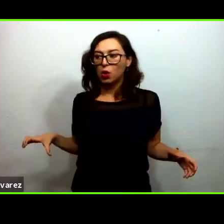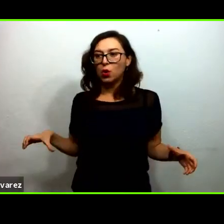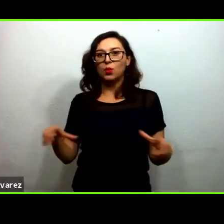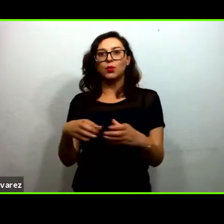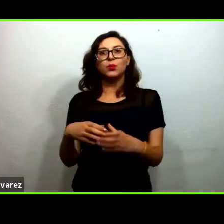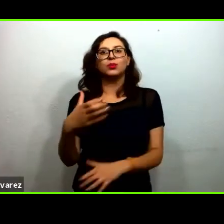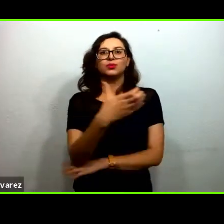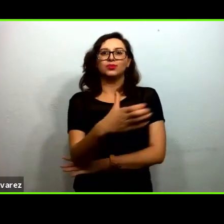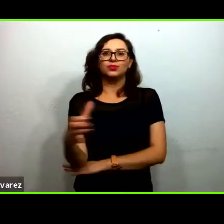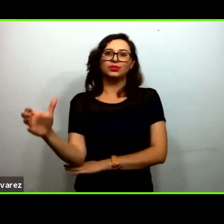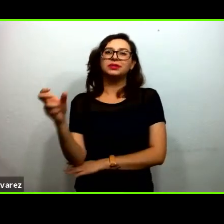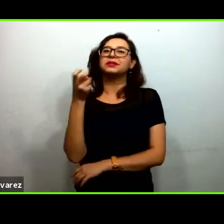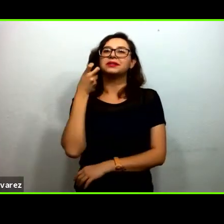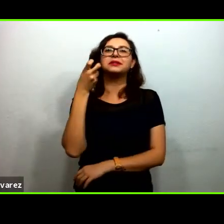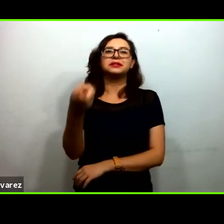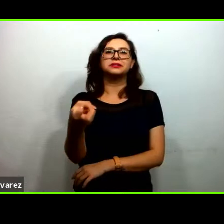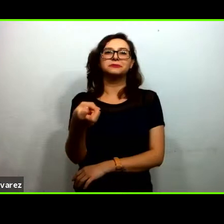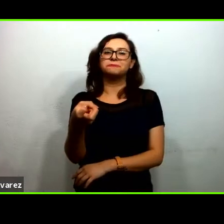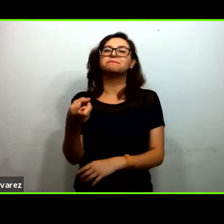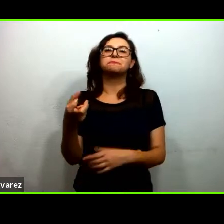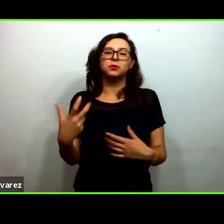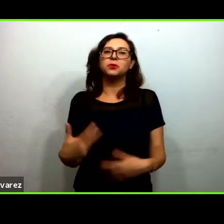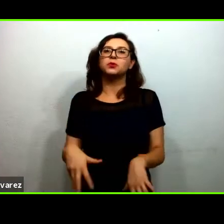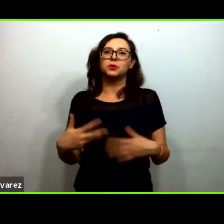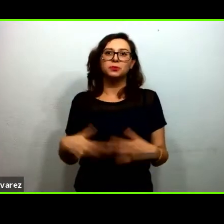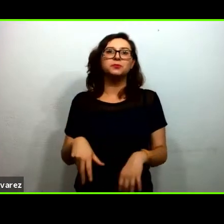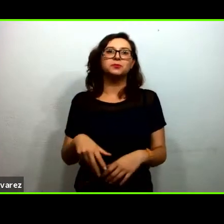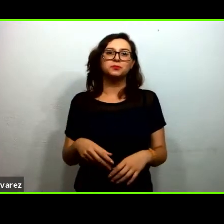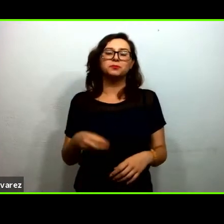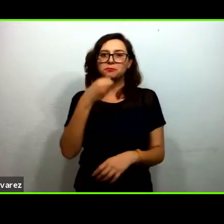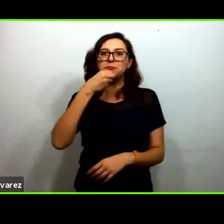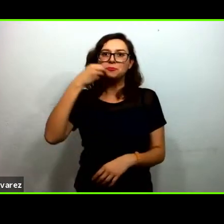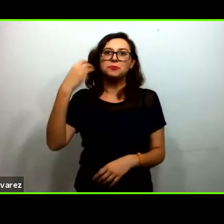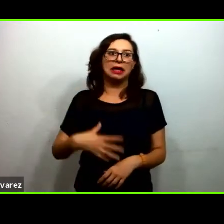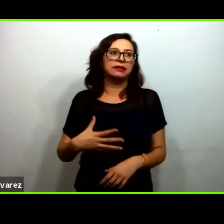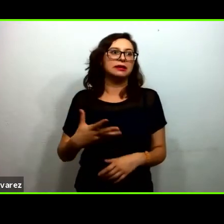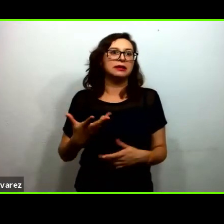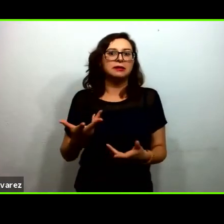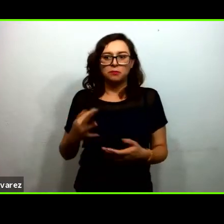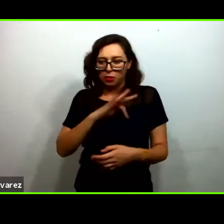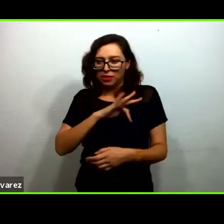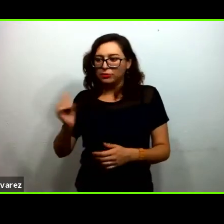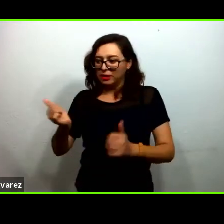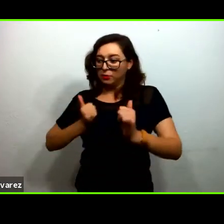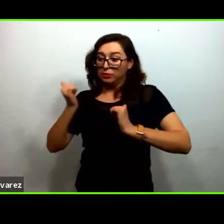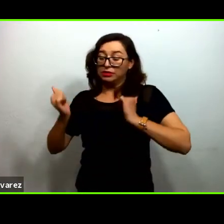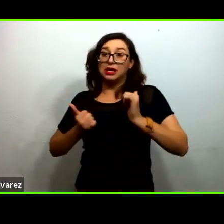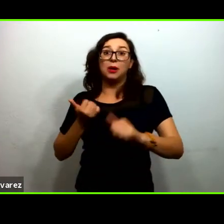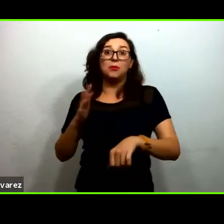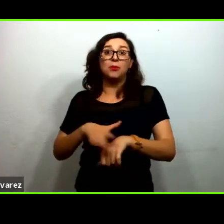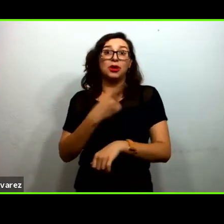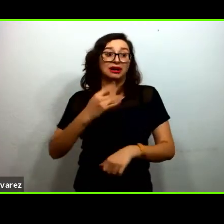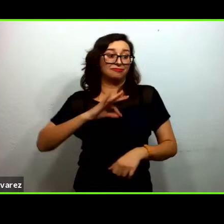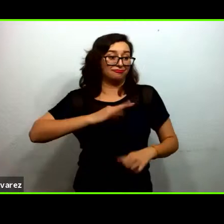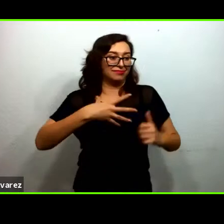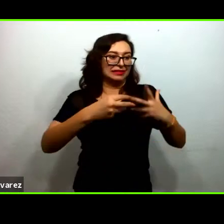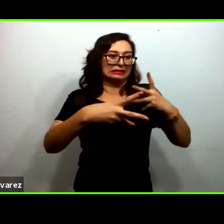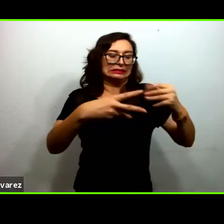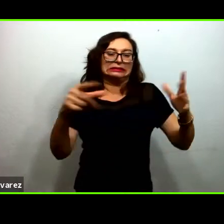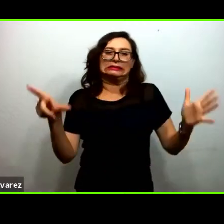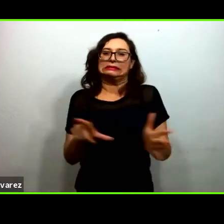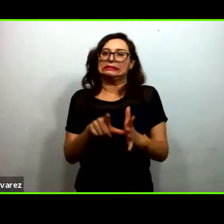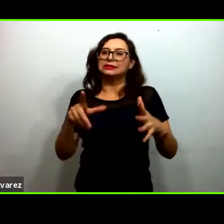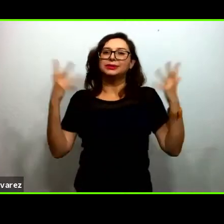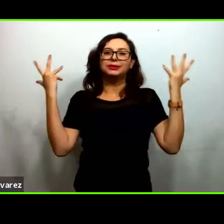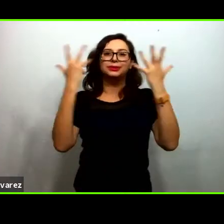la gran lección que nos deja esta pandemia nos hubiera agarrado más preparados si